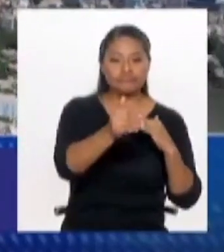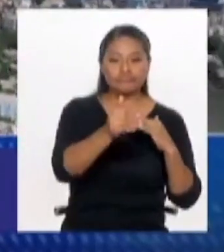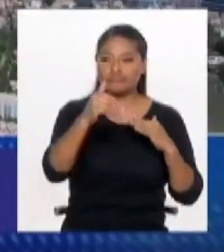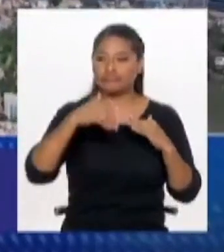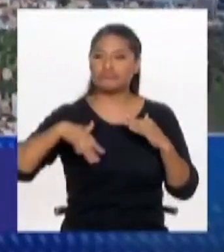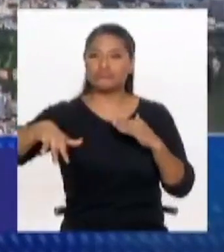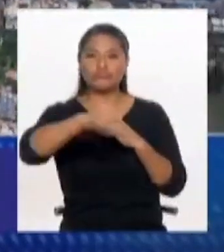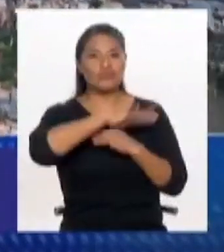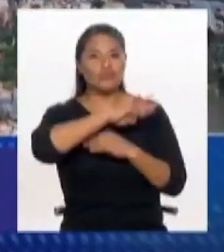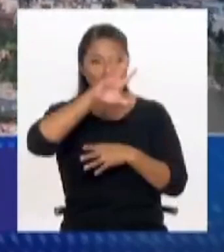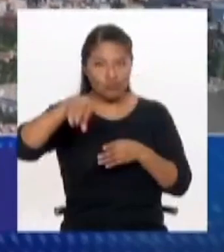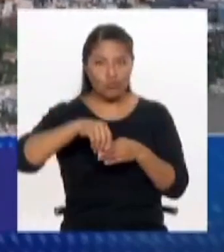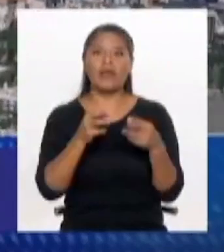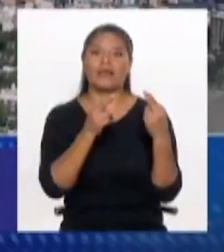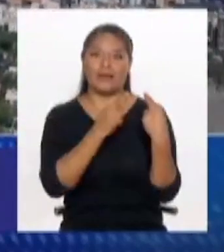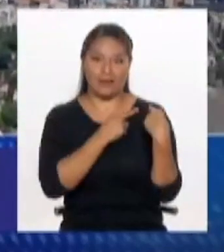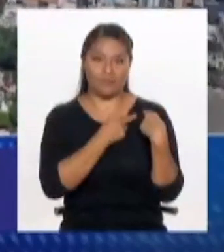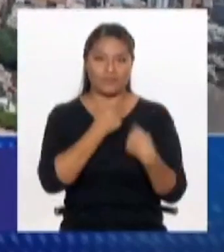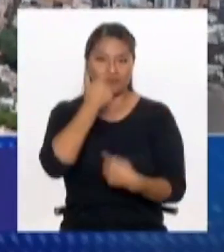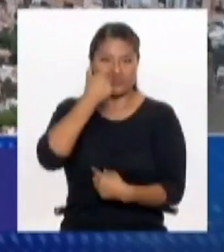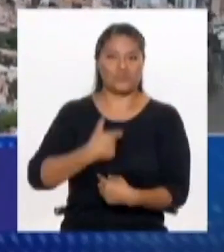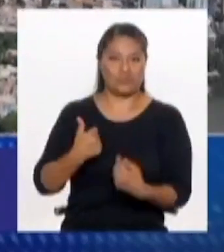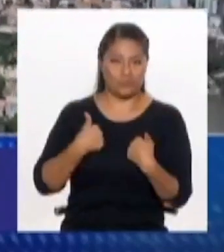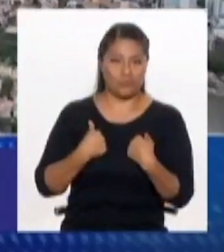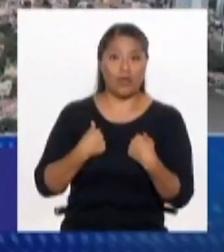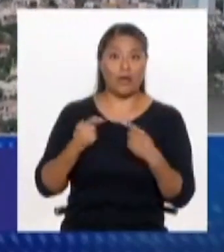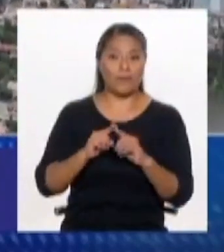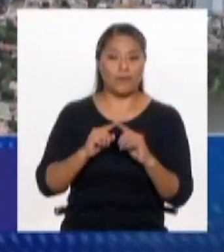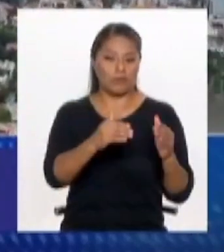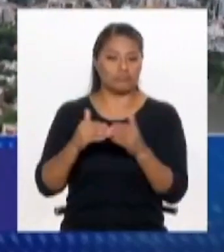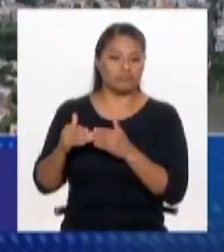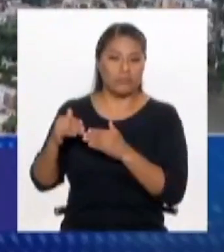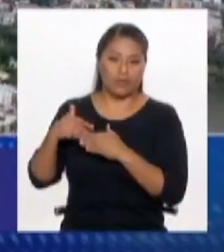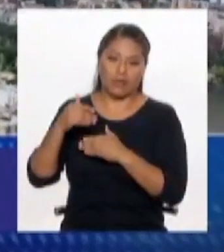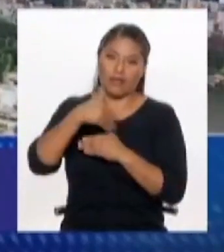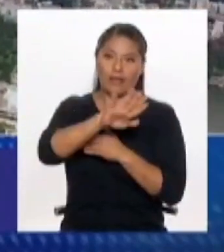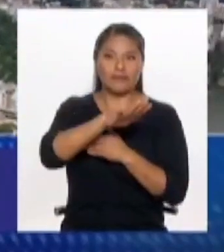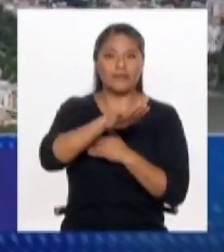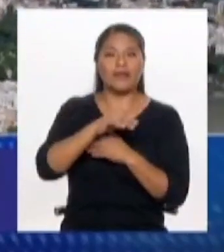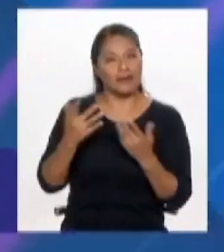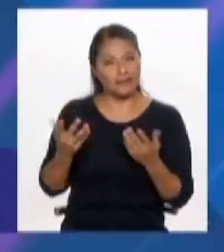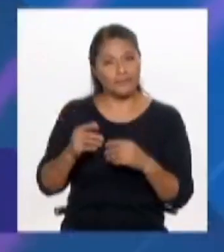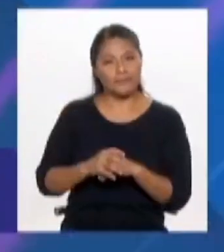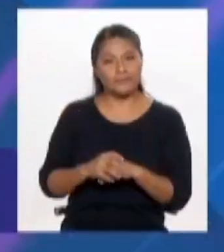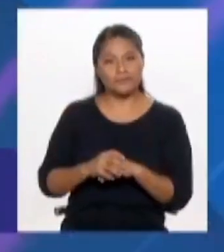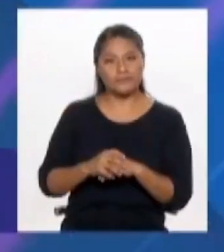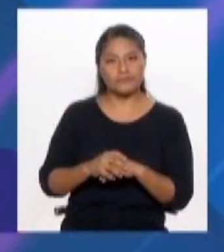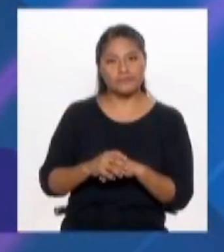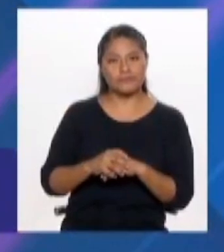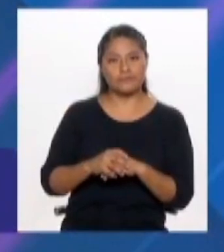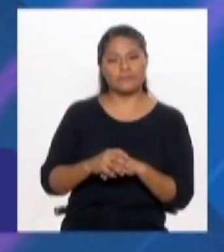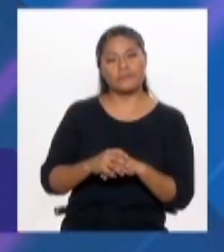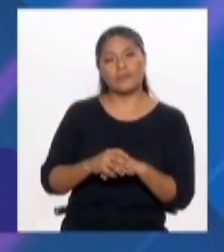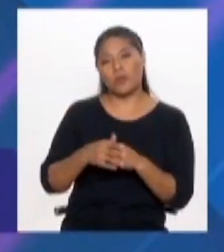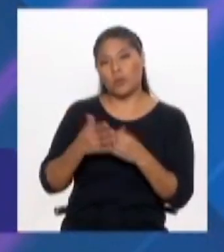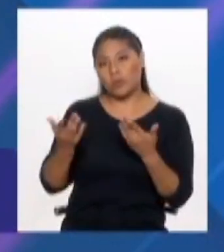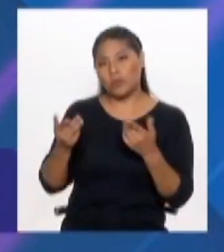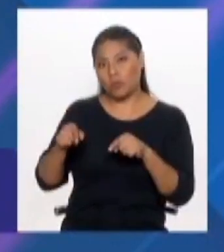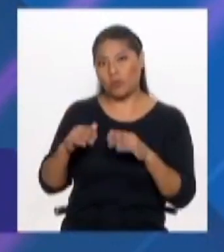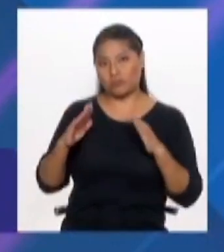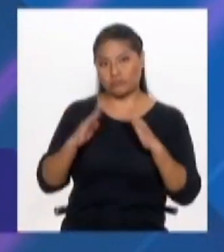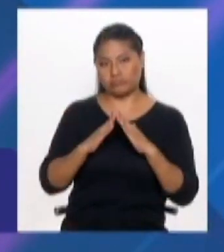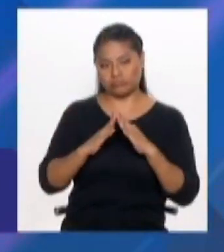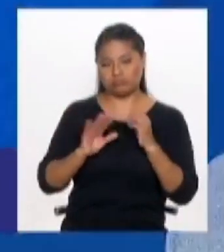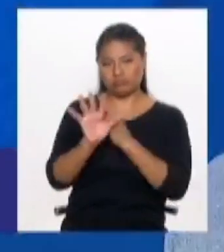y esa cultura de lo público creo que es muy pobre en nosotros. Ahora, que tampoco está mal, y es verdad, protegerlo